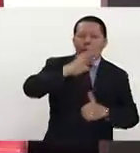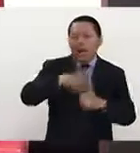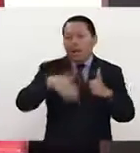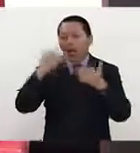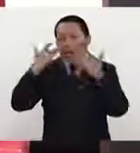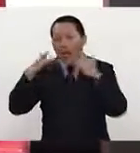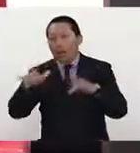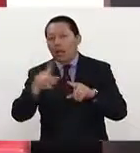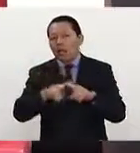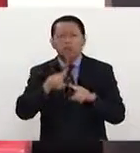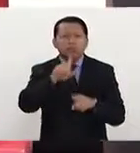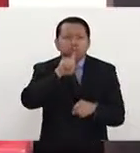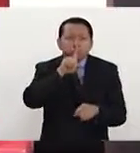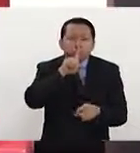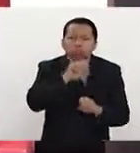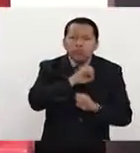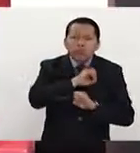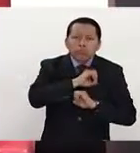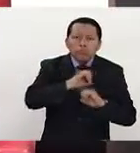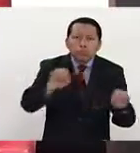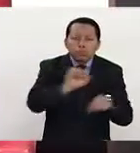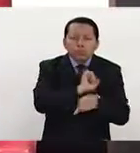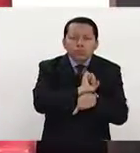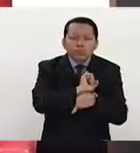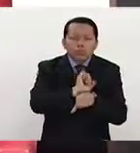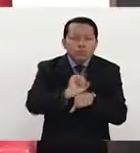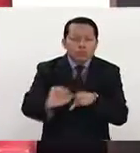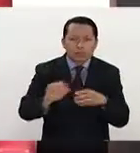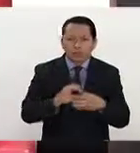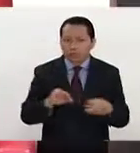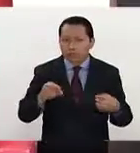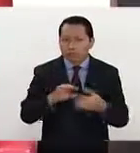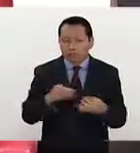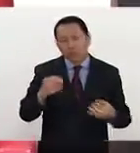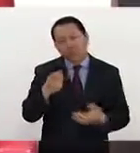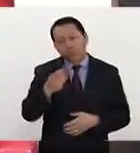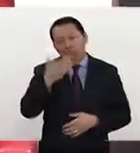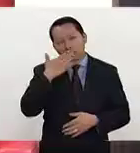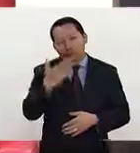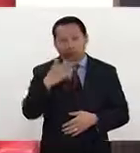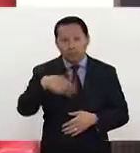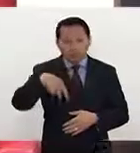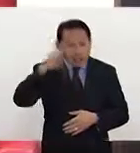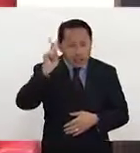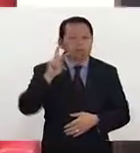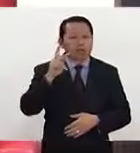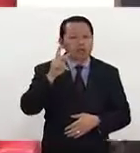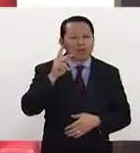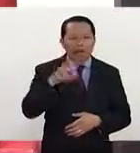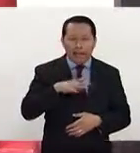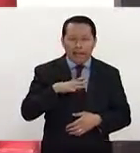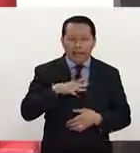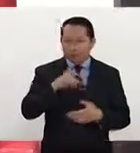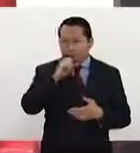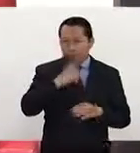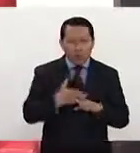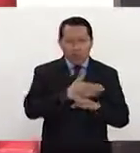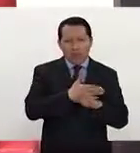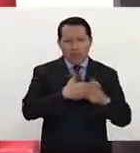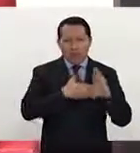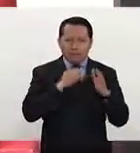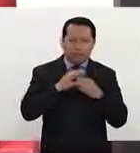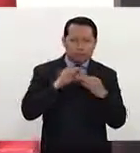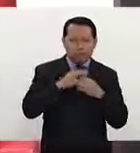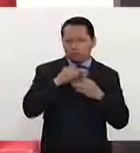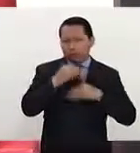hubiera un discurso incendiario en ese sentido y sin embargo no lo hay. Eso puede ser una buena señal. Sin embargo, la estridencia de su discurso desde la campaña, por supuesto,